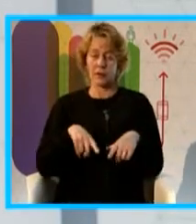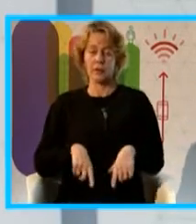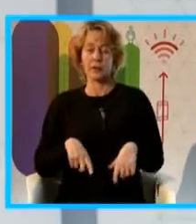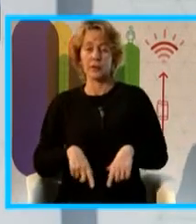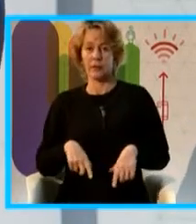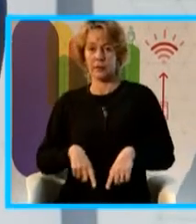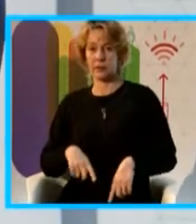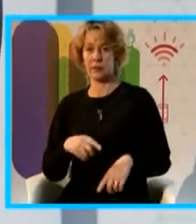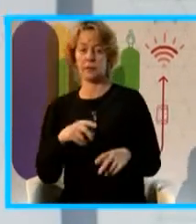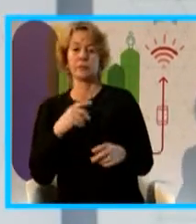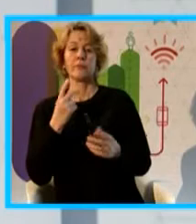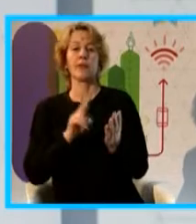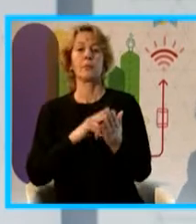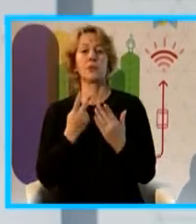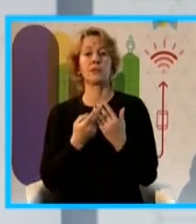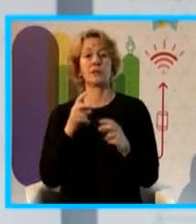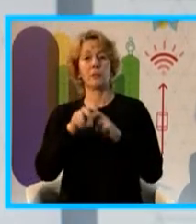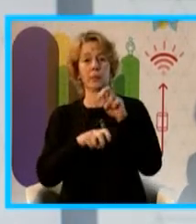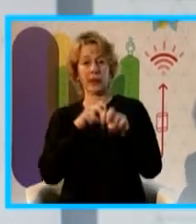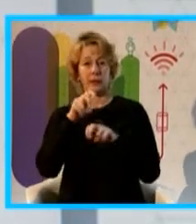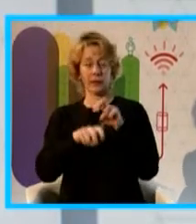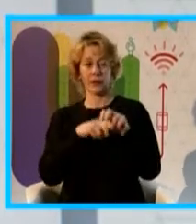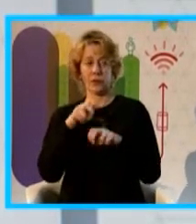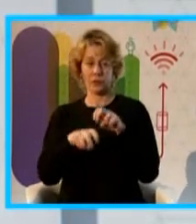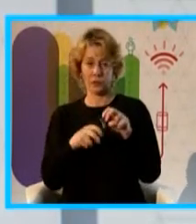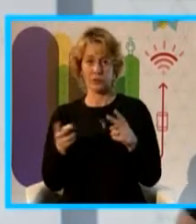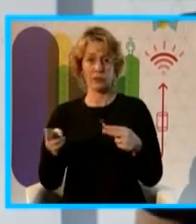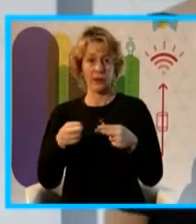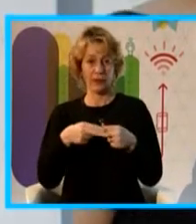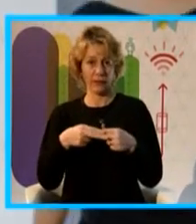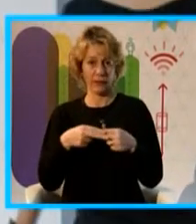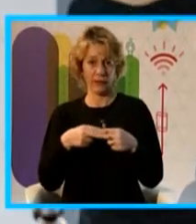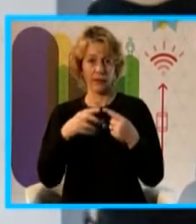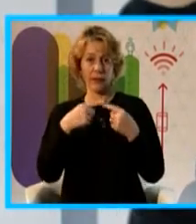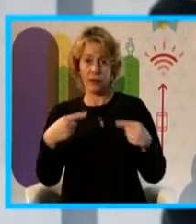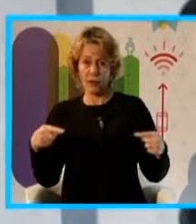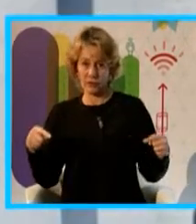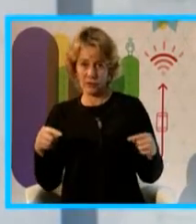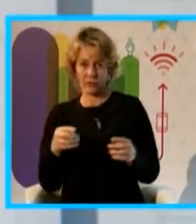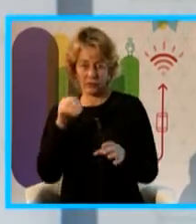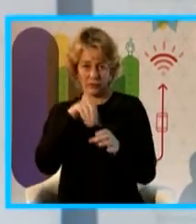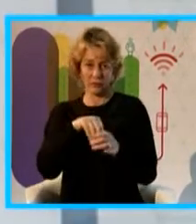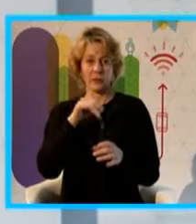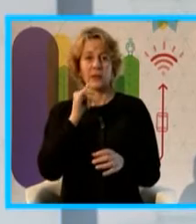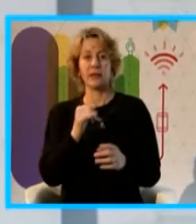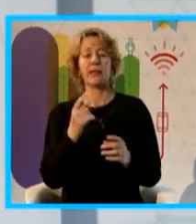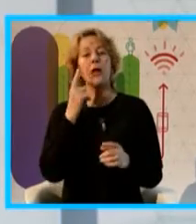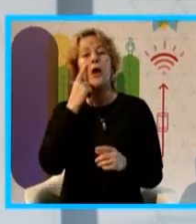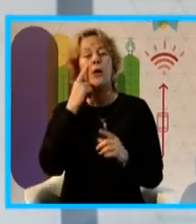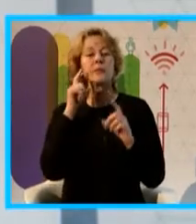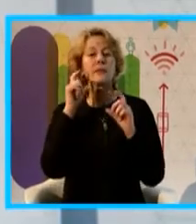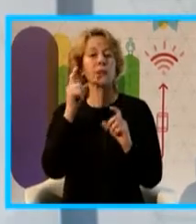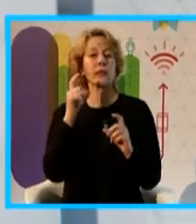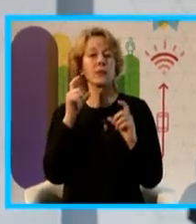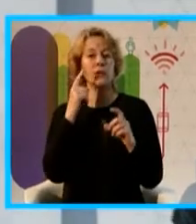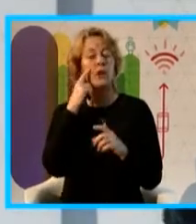Rodó, una aplicación de Internet de las Cosas en estatuas y monumentos, y el proyecto Observatorio Ambiental, Inteligencia